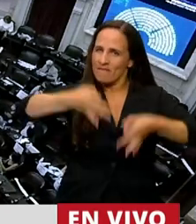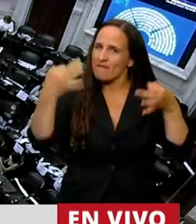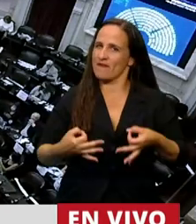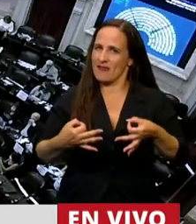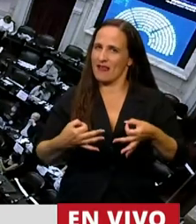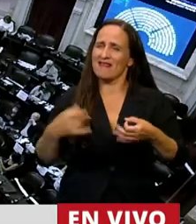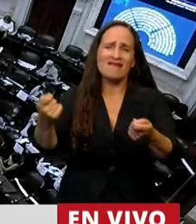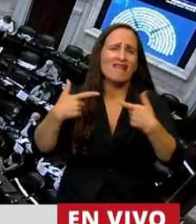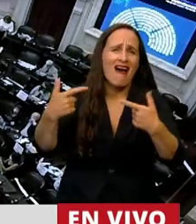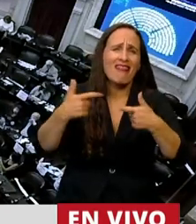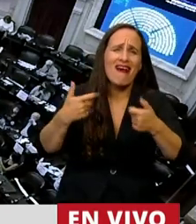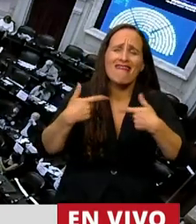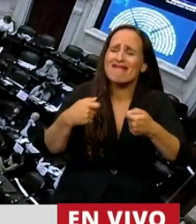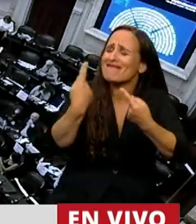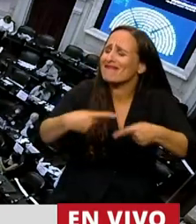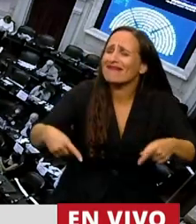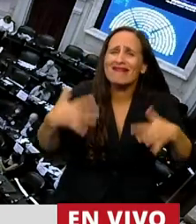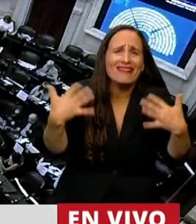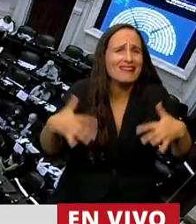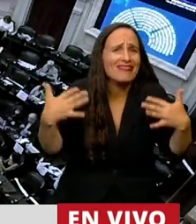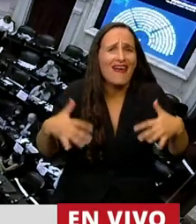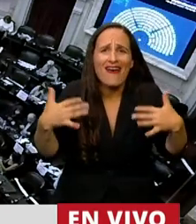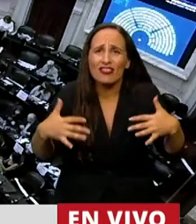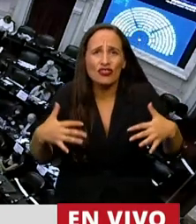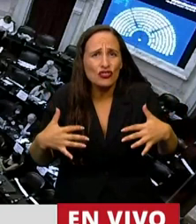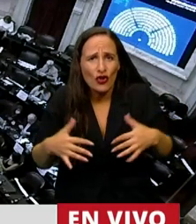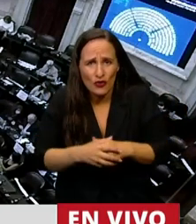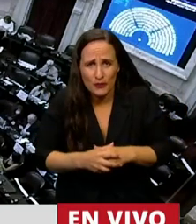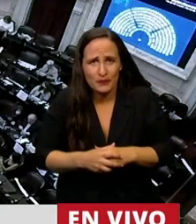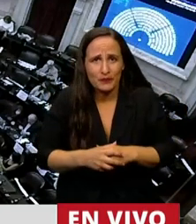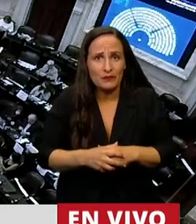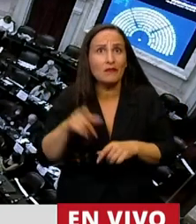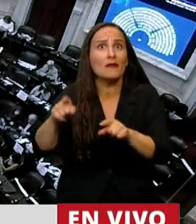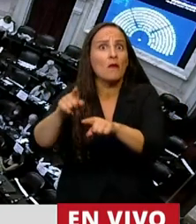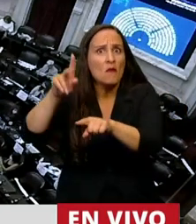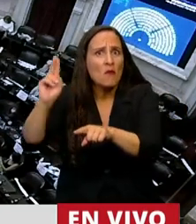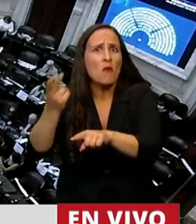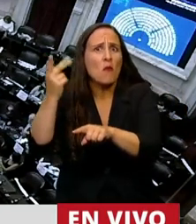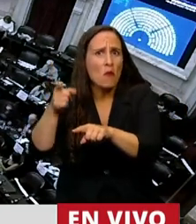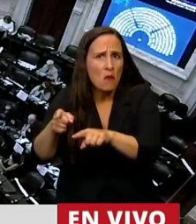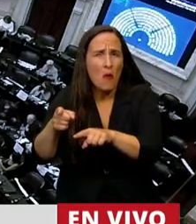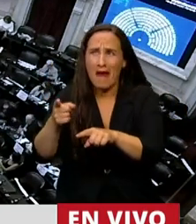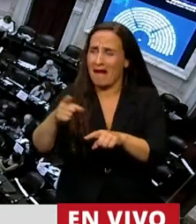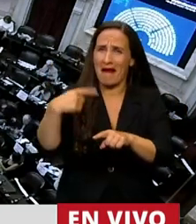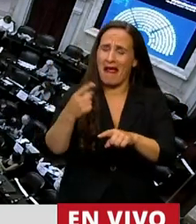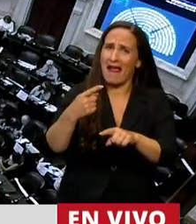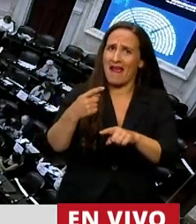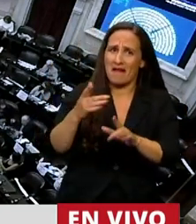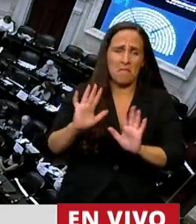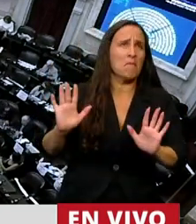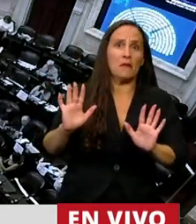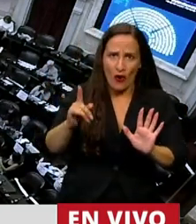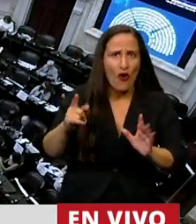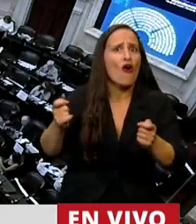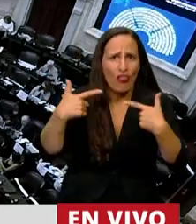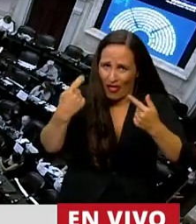tanto, que finalmente no nos dejó ni ante el llamado fatal de la impiadosa Parca. Ha sido para